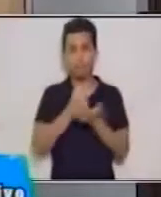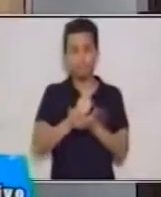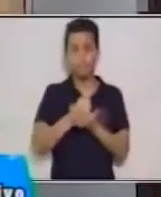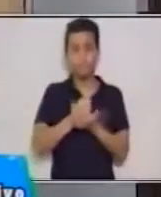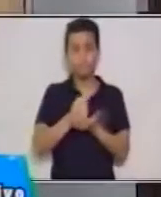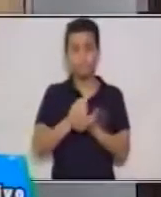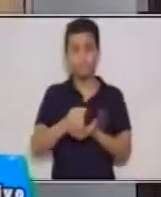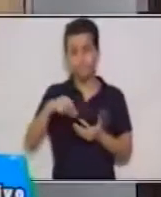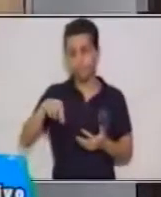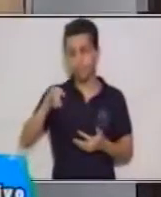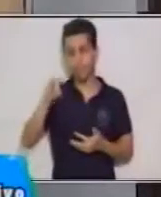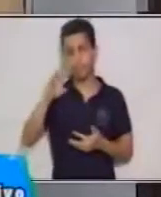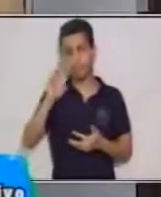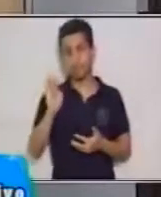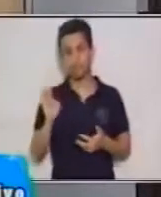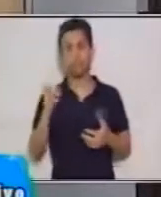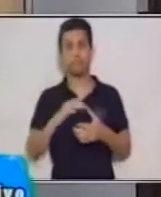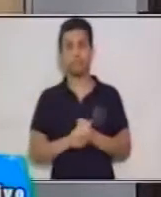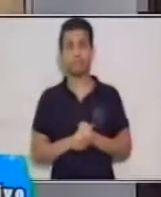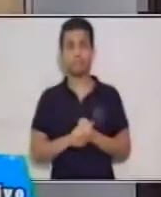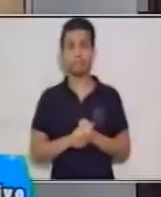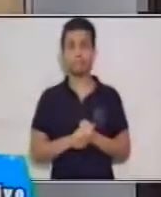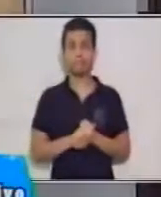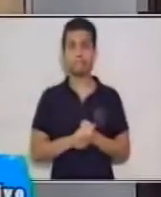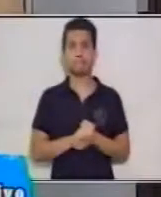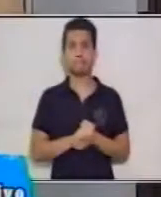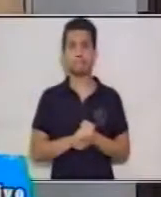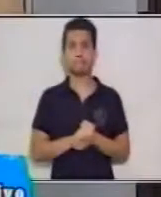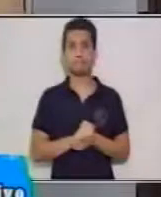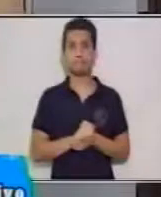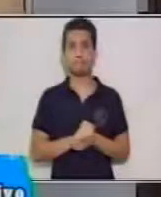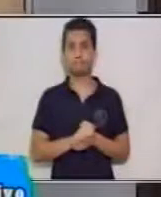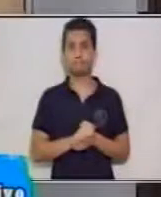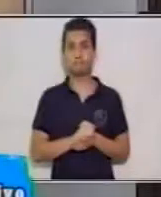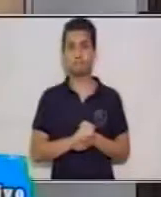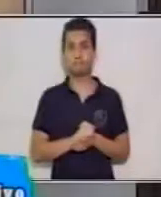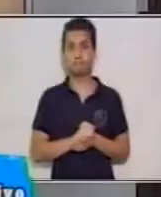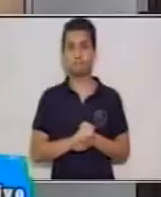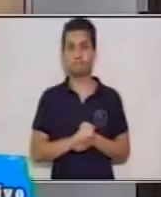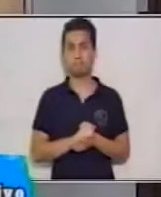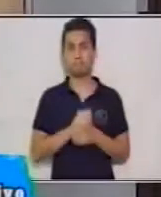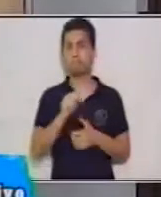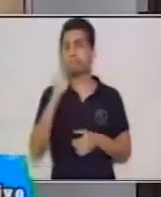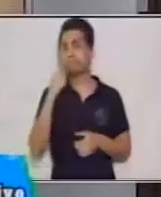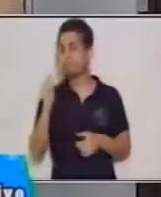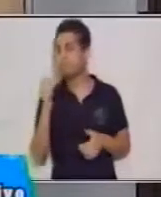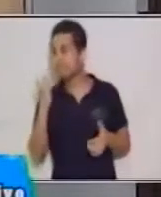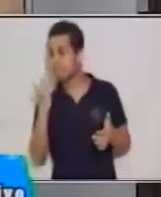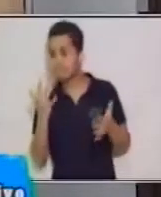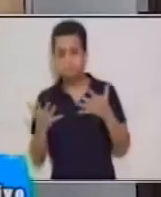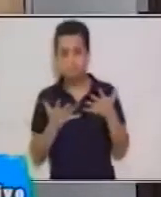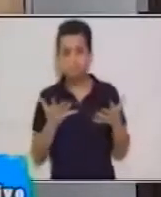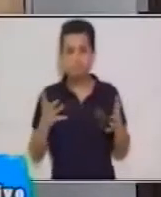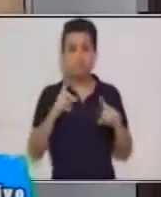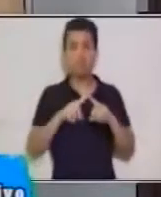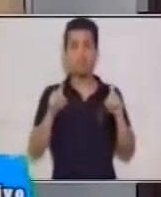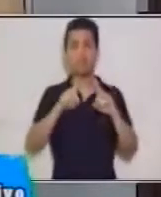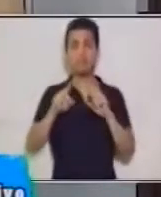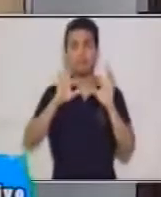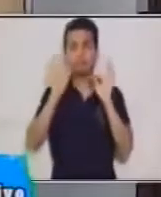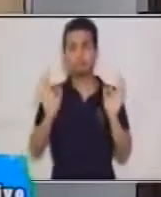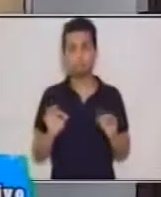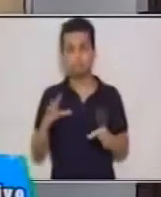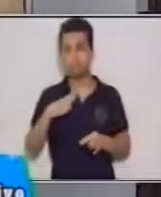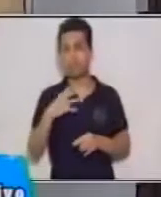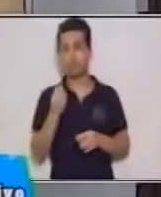como quiera prepararlo en casa mamá. La podemos degustar de diferentes maneras, tiene muchas vitaminas